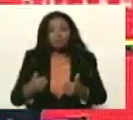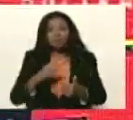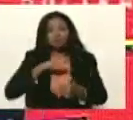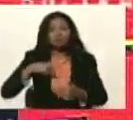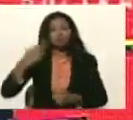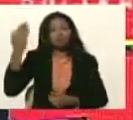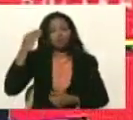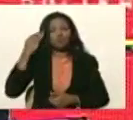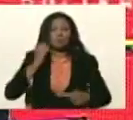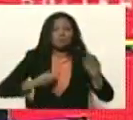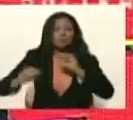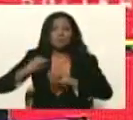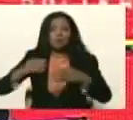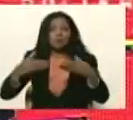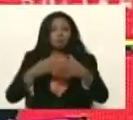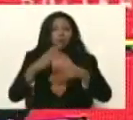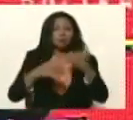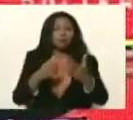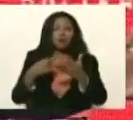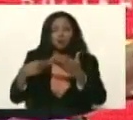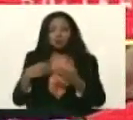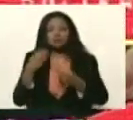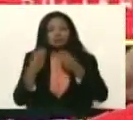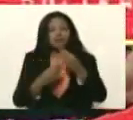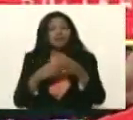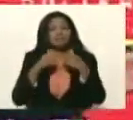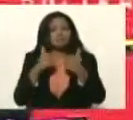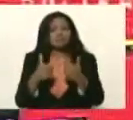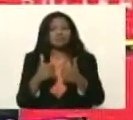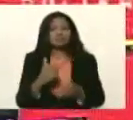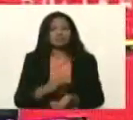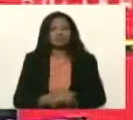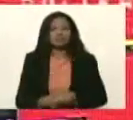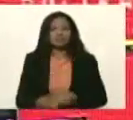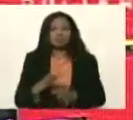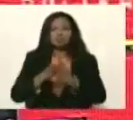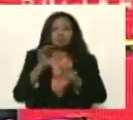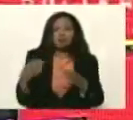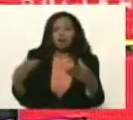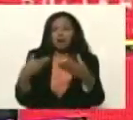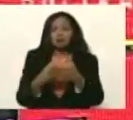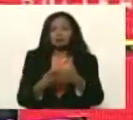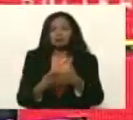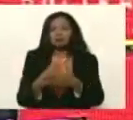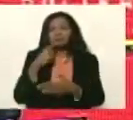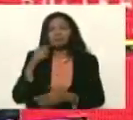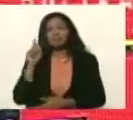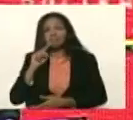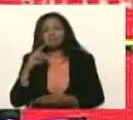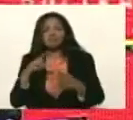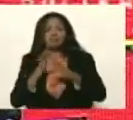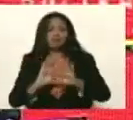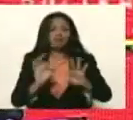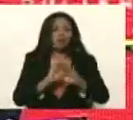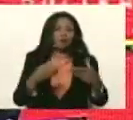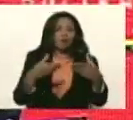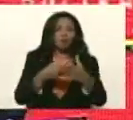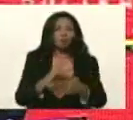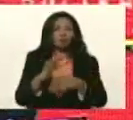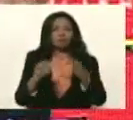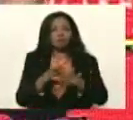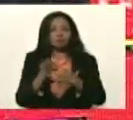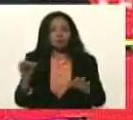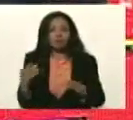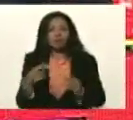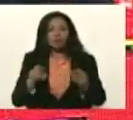saber moverse con un equipo y que las cosas se hagan y no dejar que le caiga a cova nadie a uno no se pueden dejar